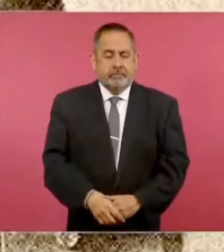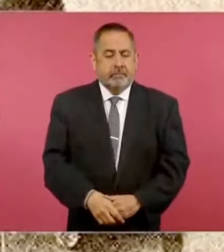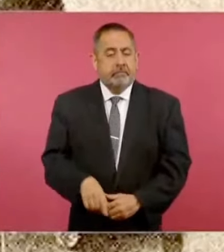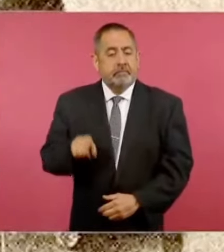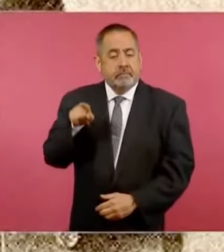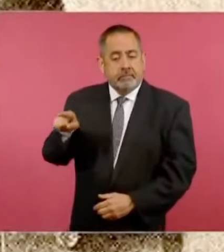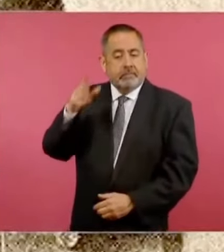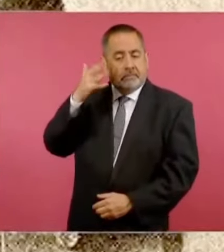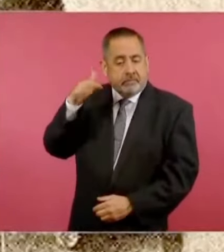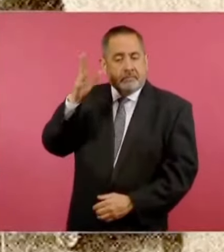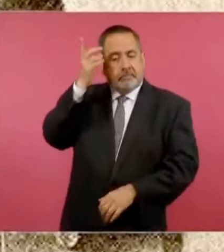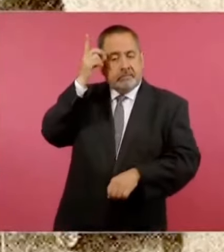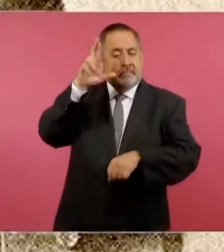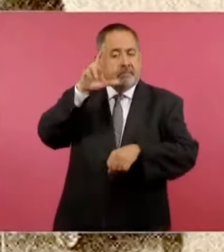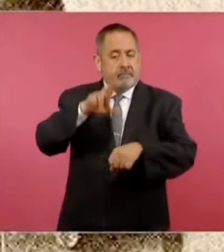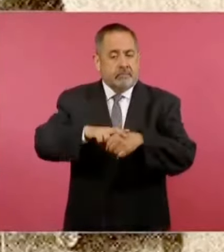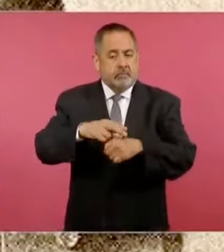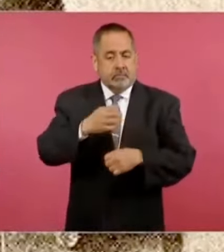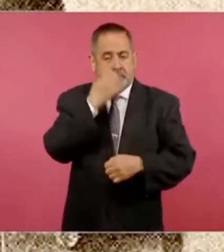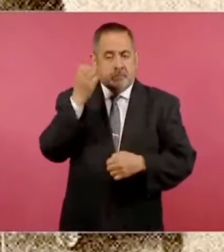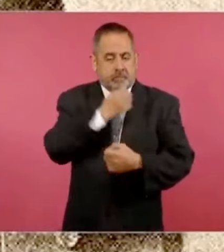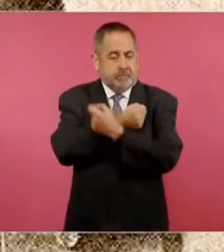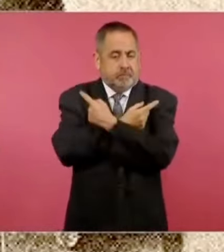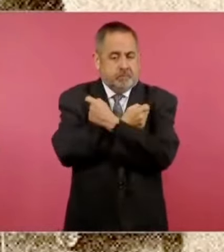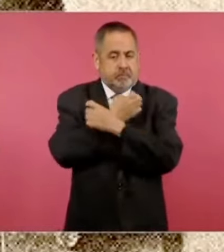director del colegio militar,